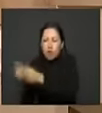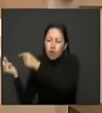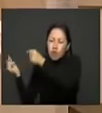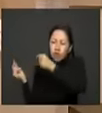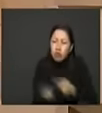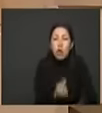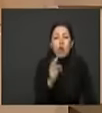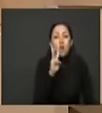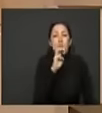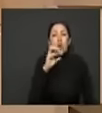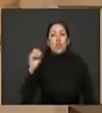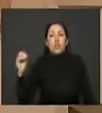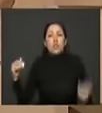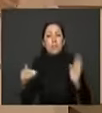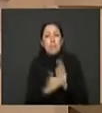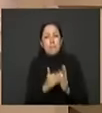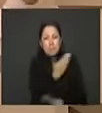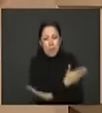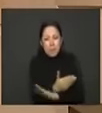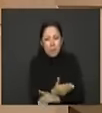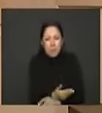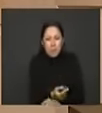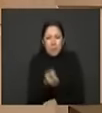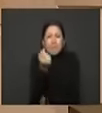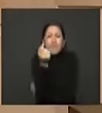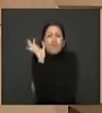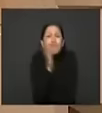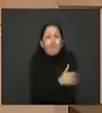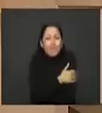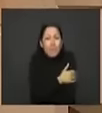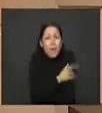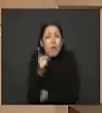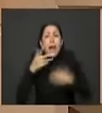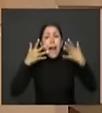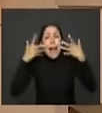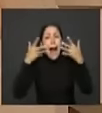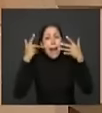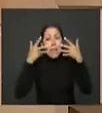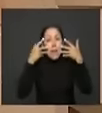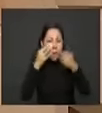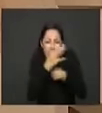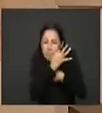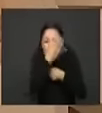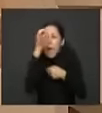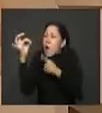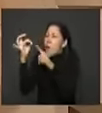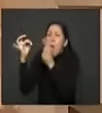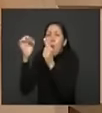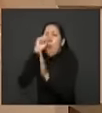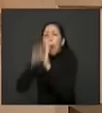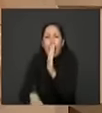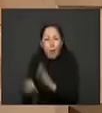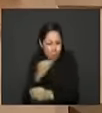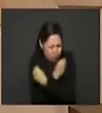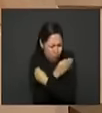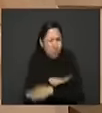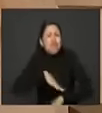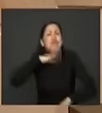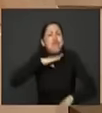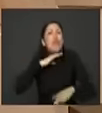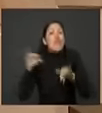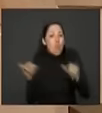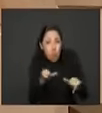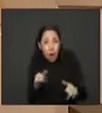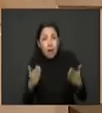millones de pesos en 10 años. Nada. Un pelo en un gato. Pero la capacidad de construcción social,